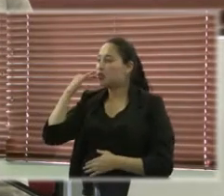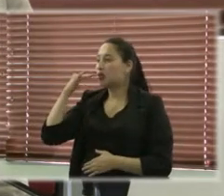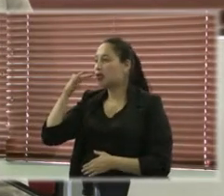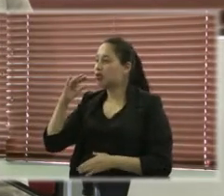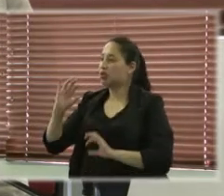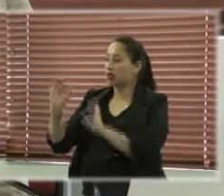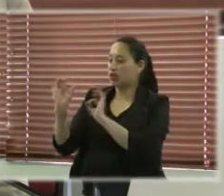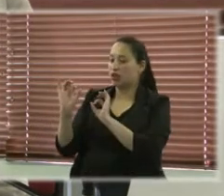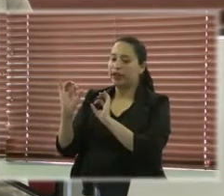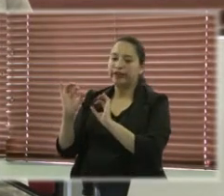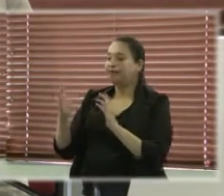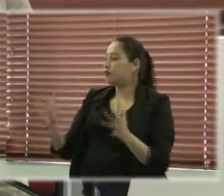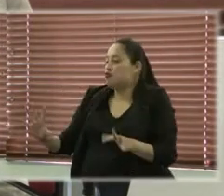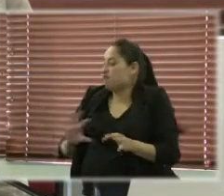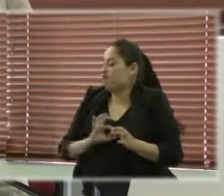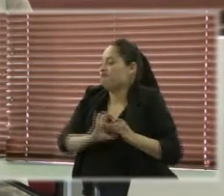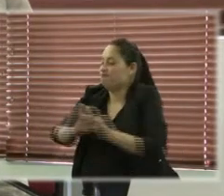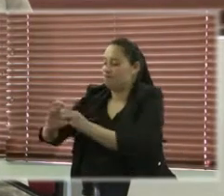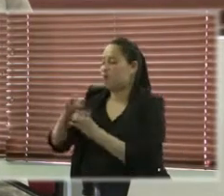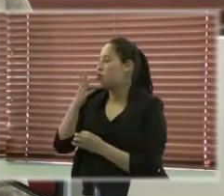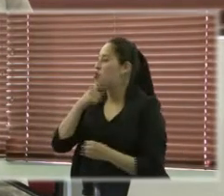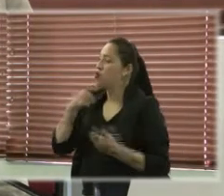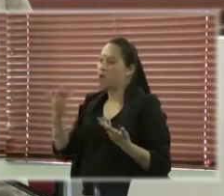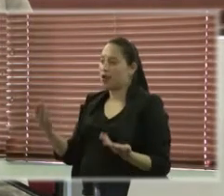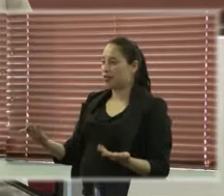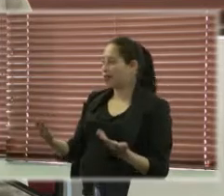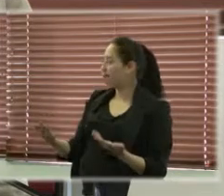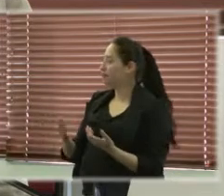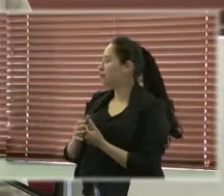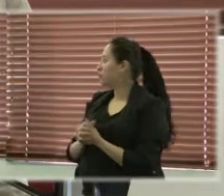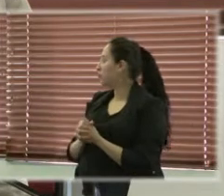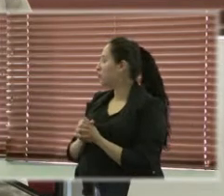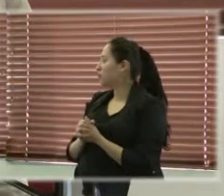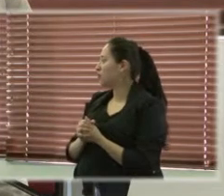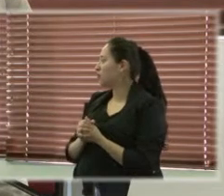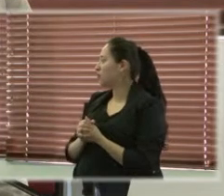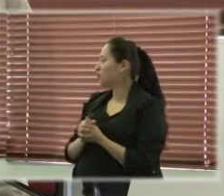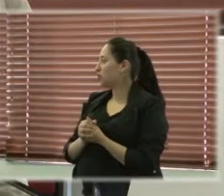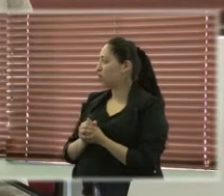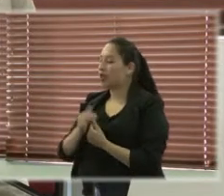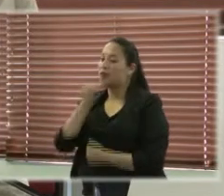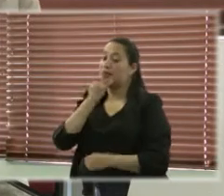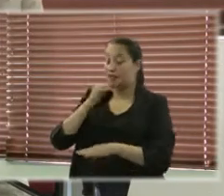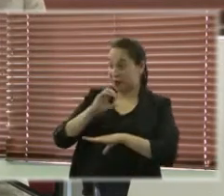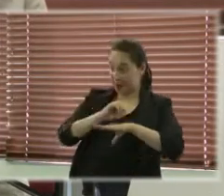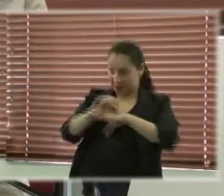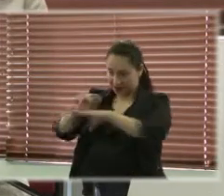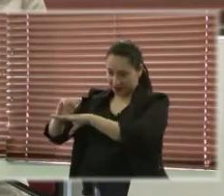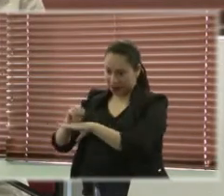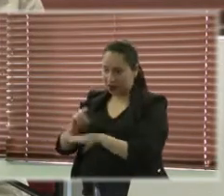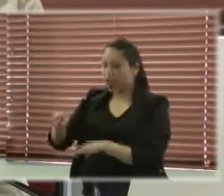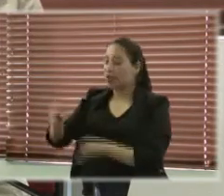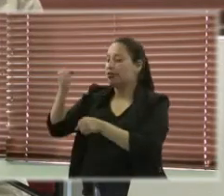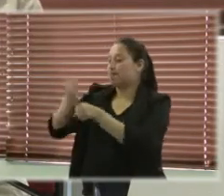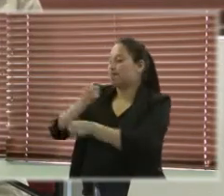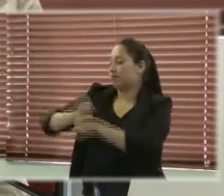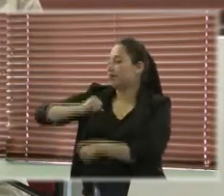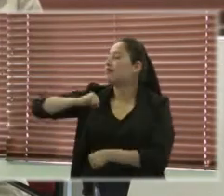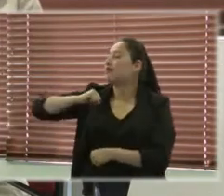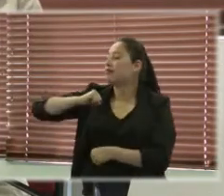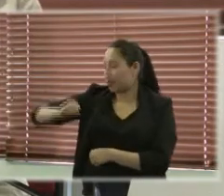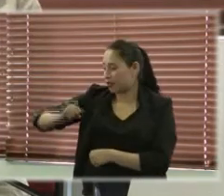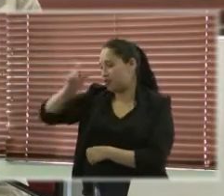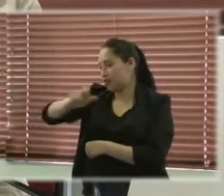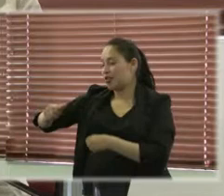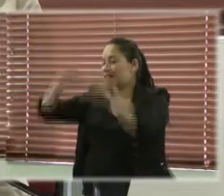organizaciones que trabajan derechos de las personas con discapacidad. Las organizaciones que trabajan derechos de las personas con discapacidad